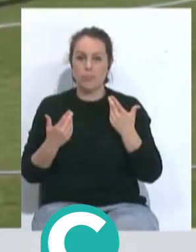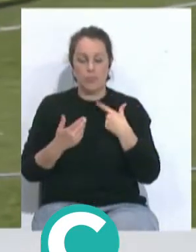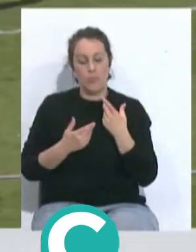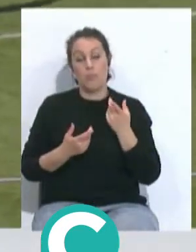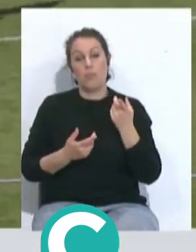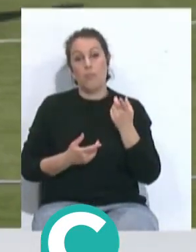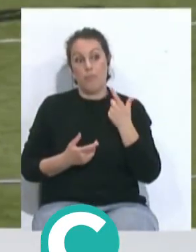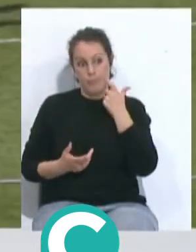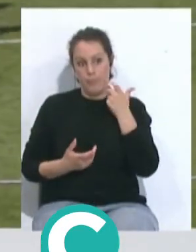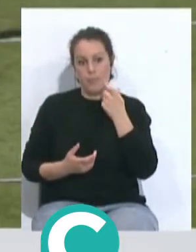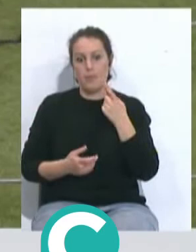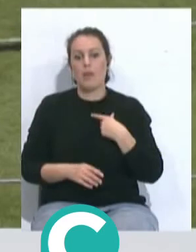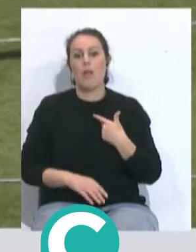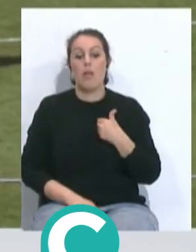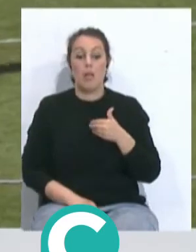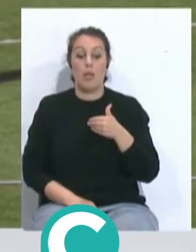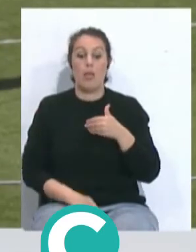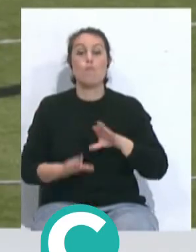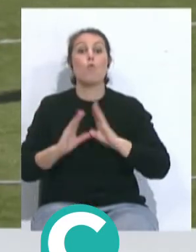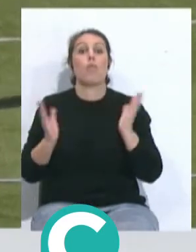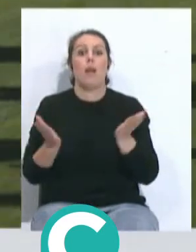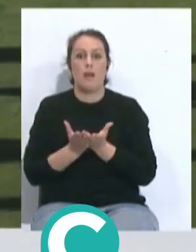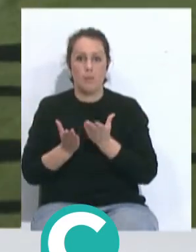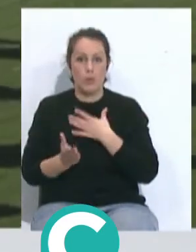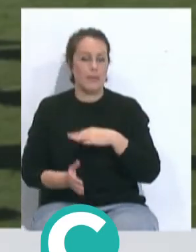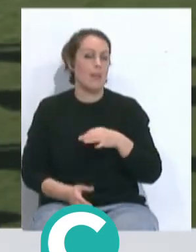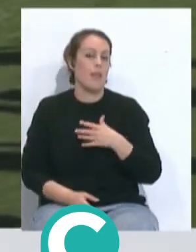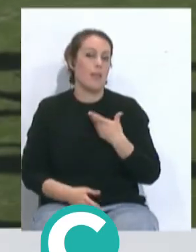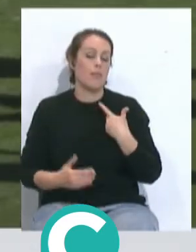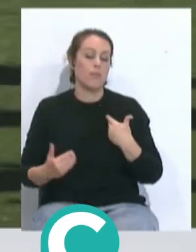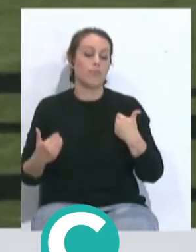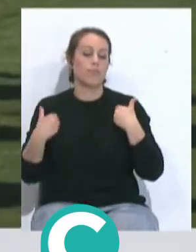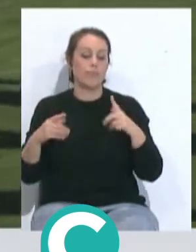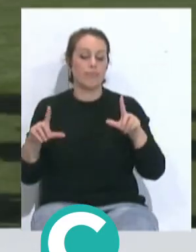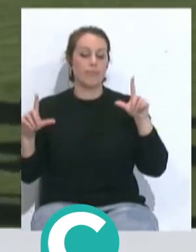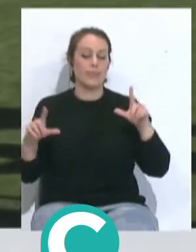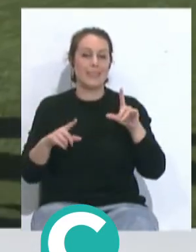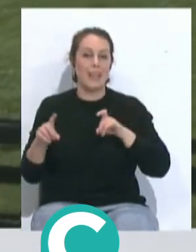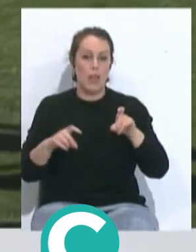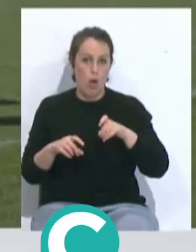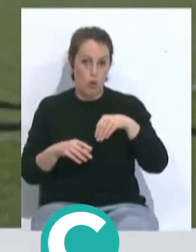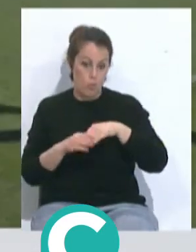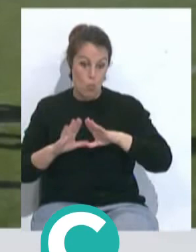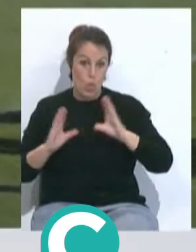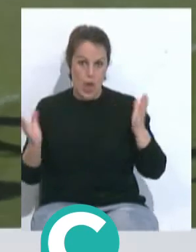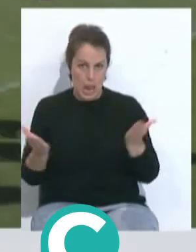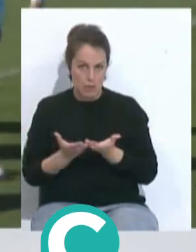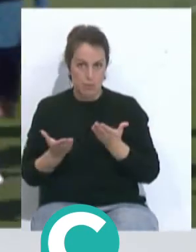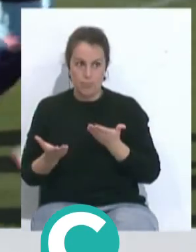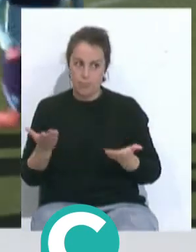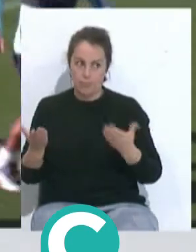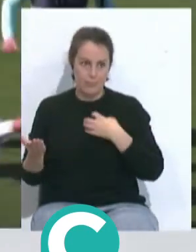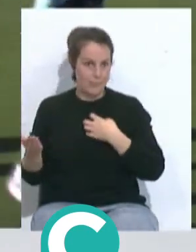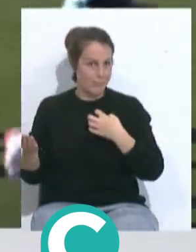hablando que estamos en vísperas de un mundial, de tener la posibilidad de representar a tu selección en un mundial que no se puede